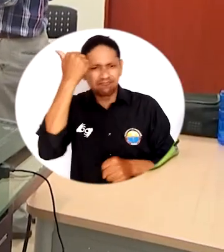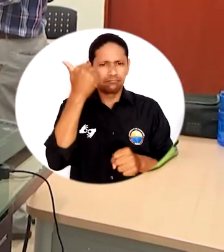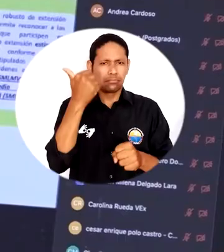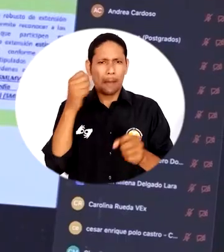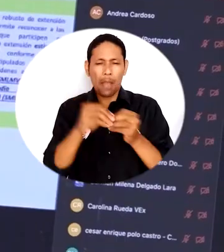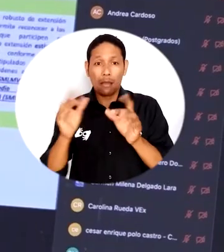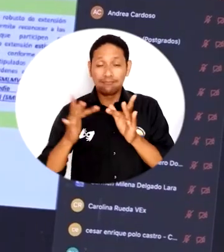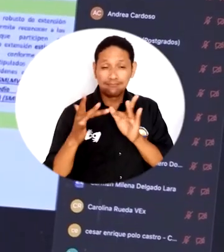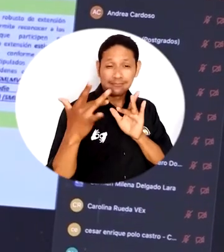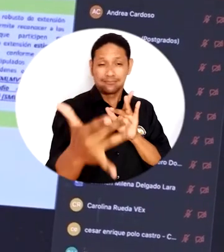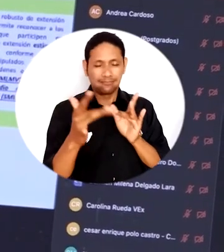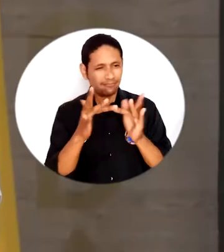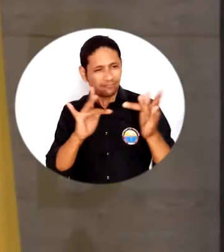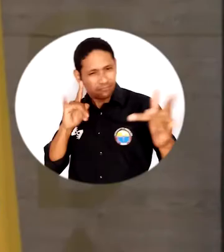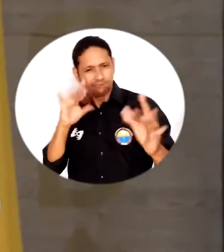en extensión.